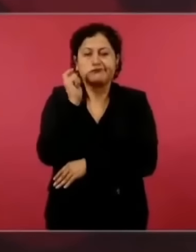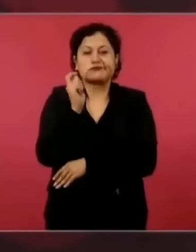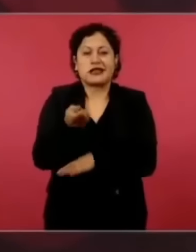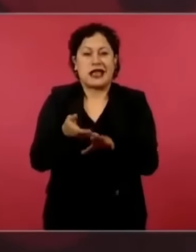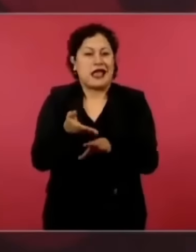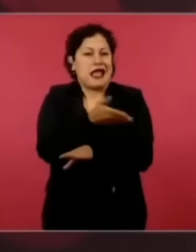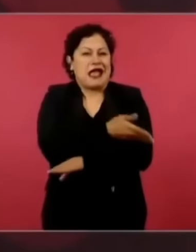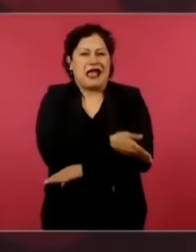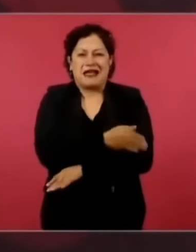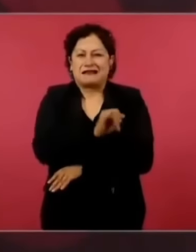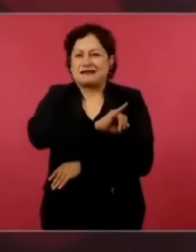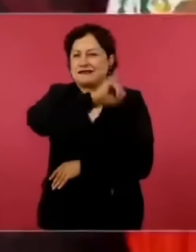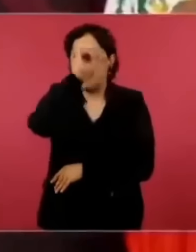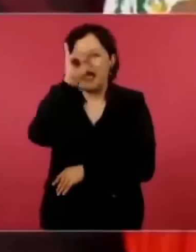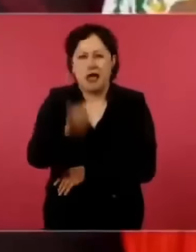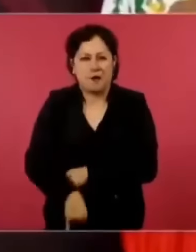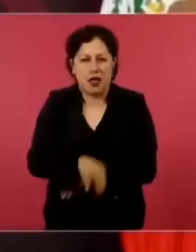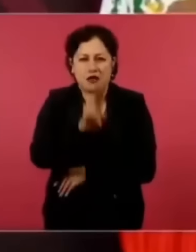nunca creo,